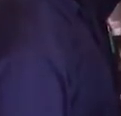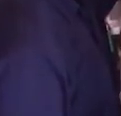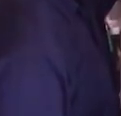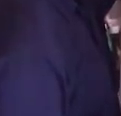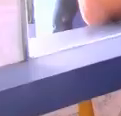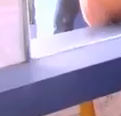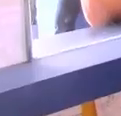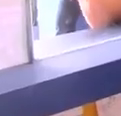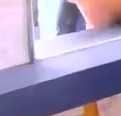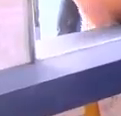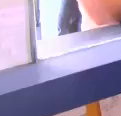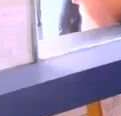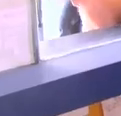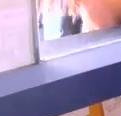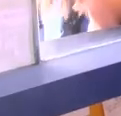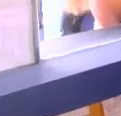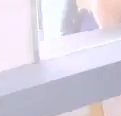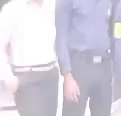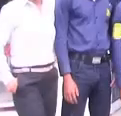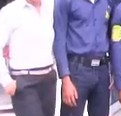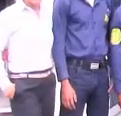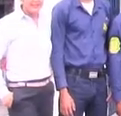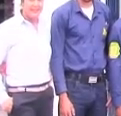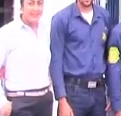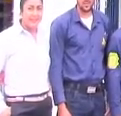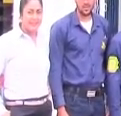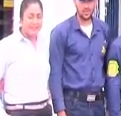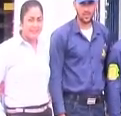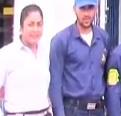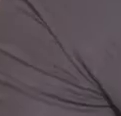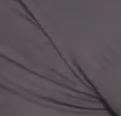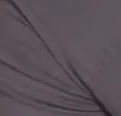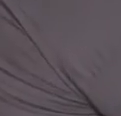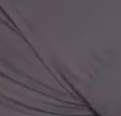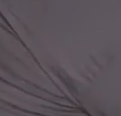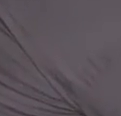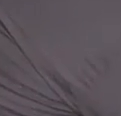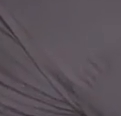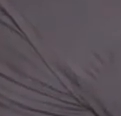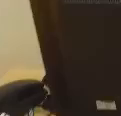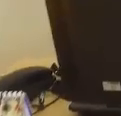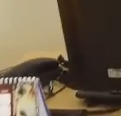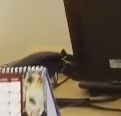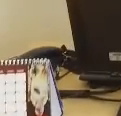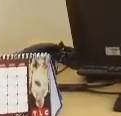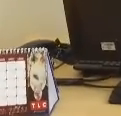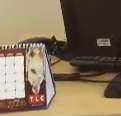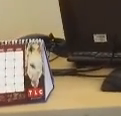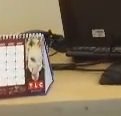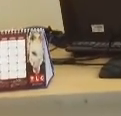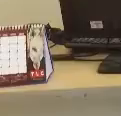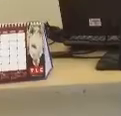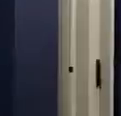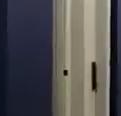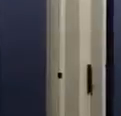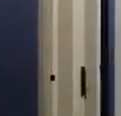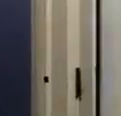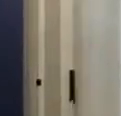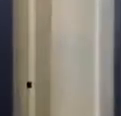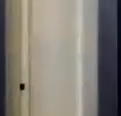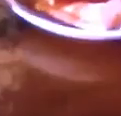corazones Del centro del país Somos una empresa con trayectoria Y que ha demostrado a lo largo de los años